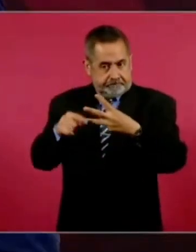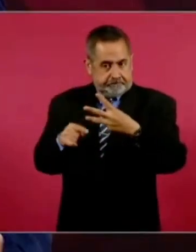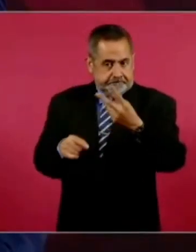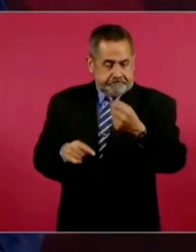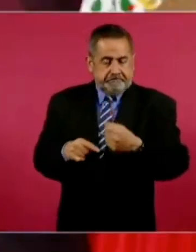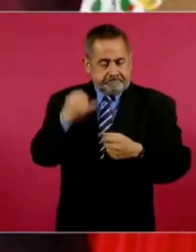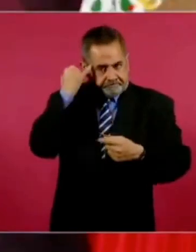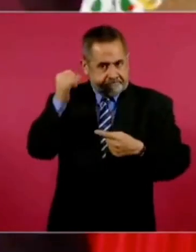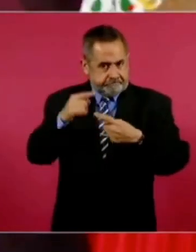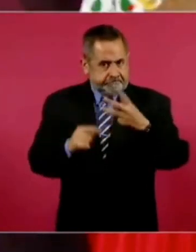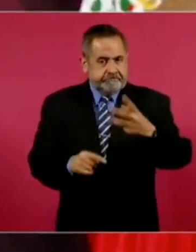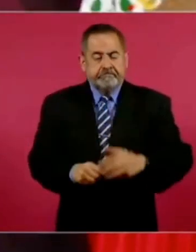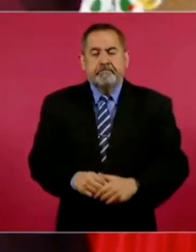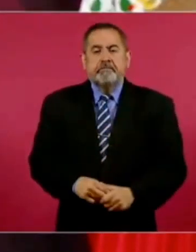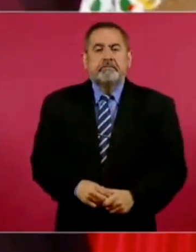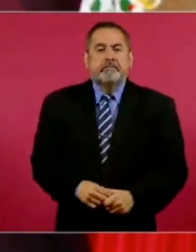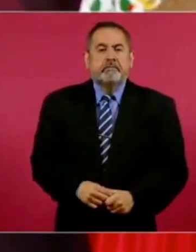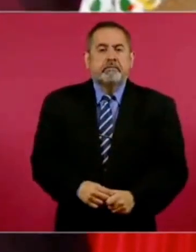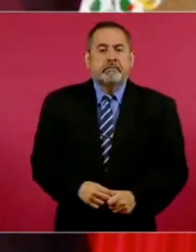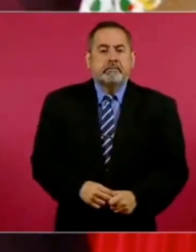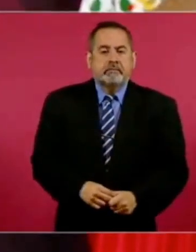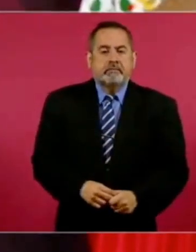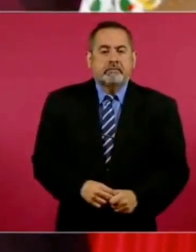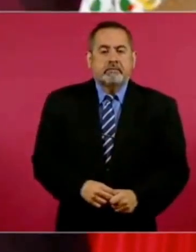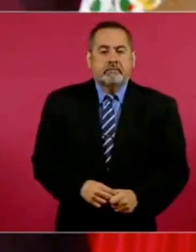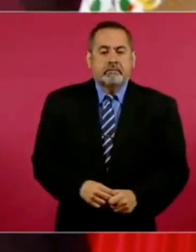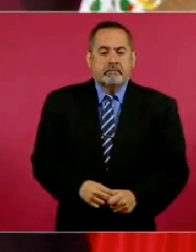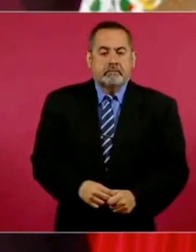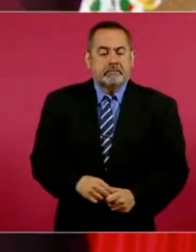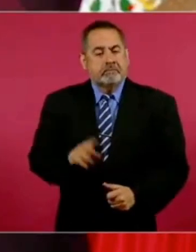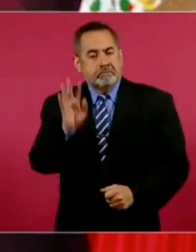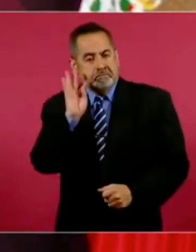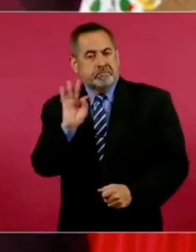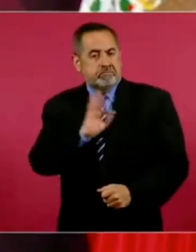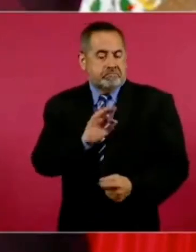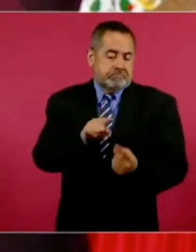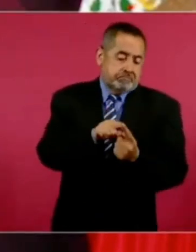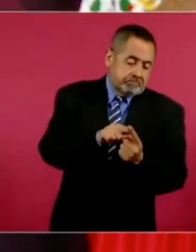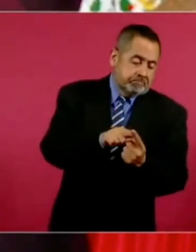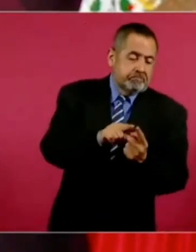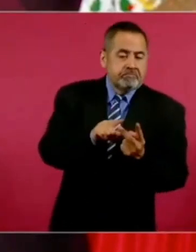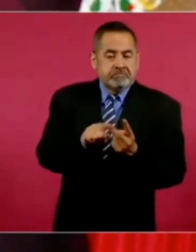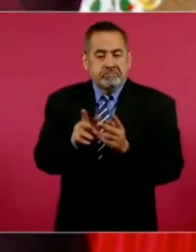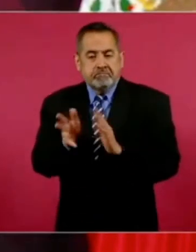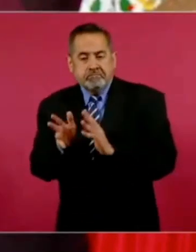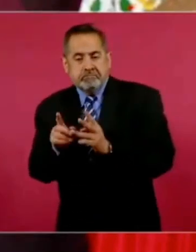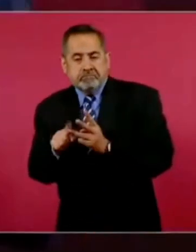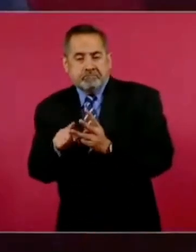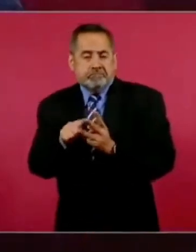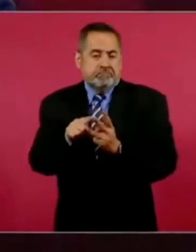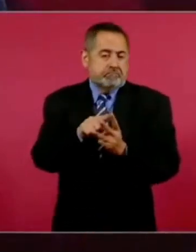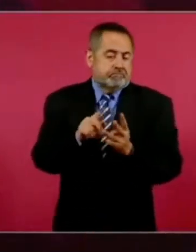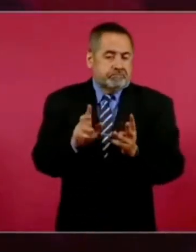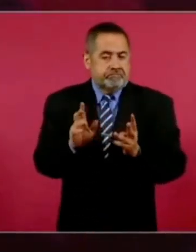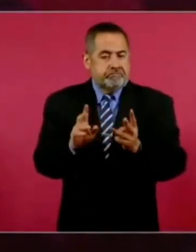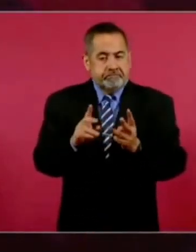tres posibilidades. Una,